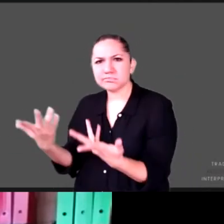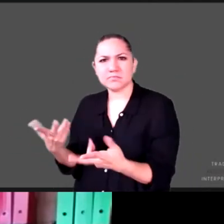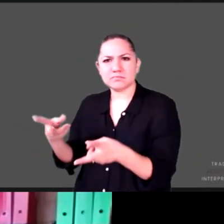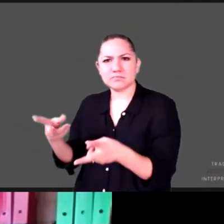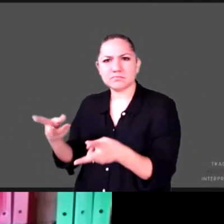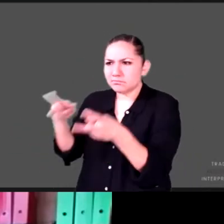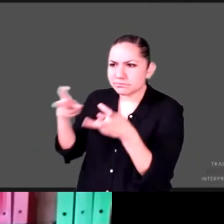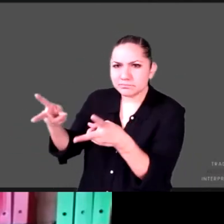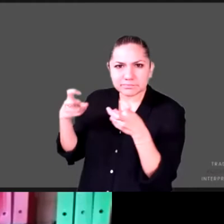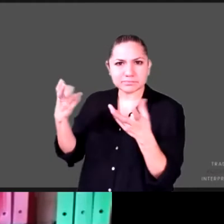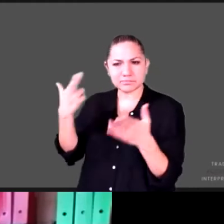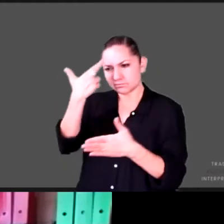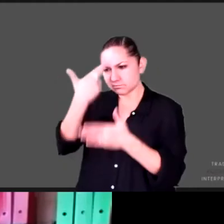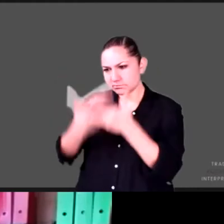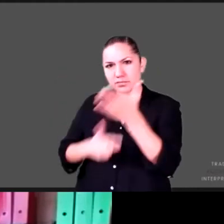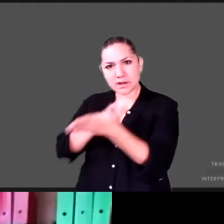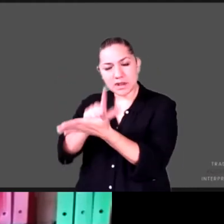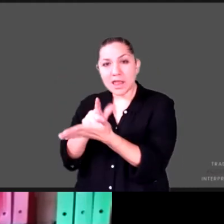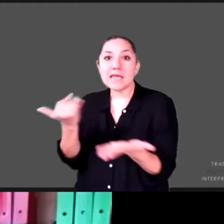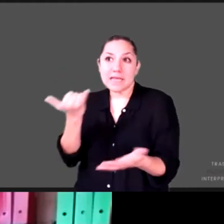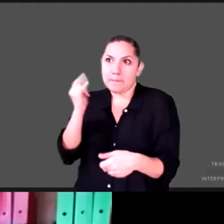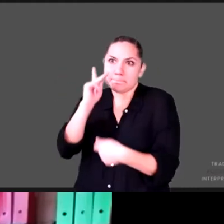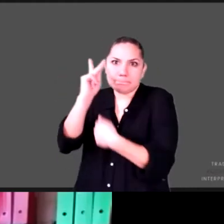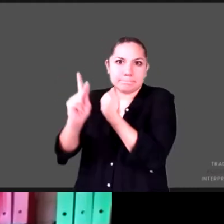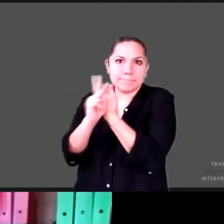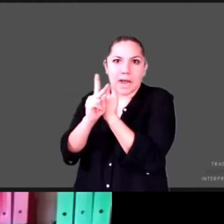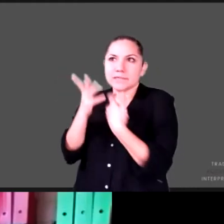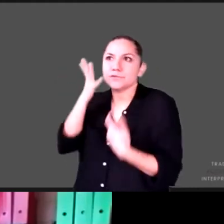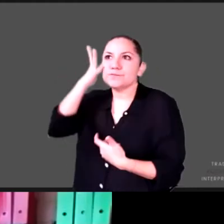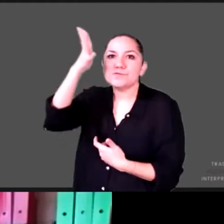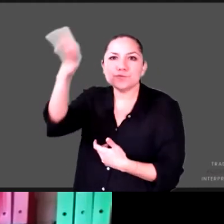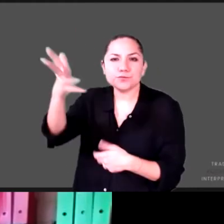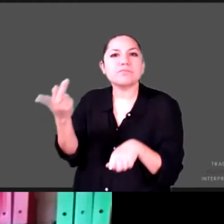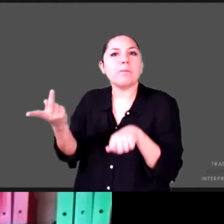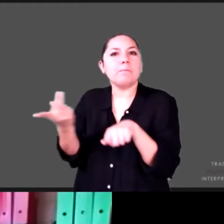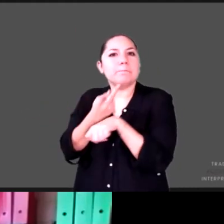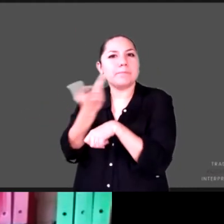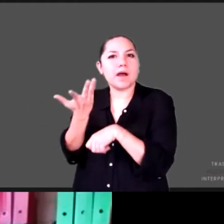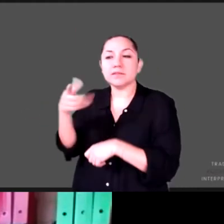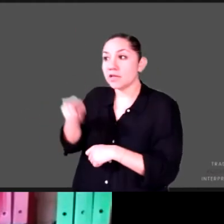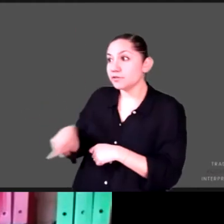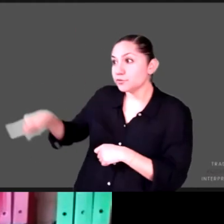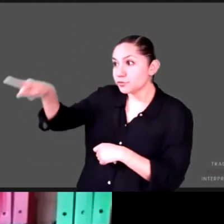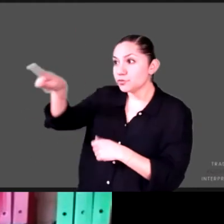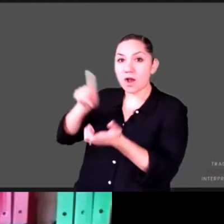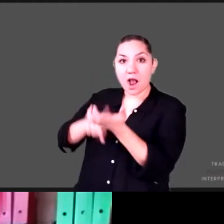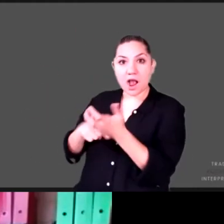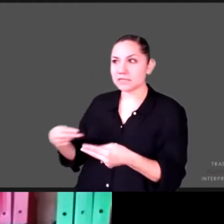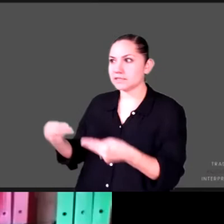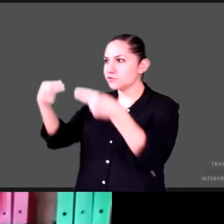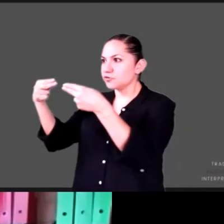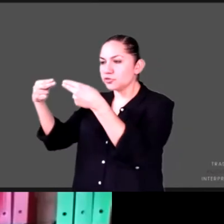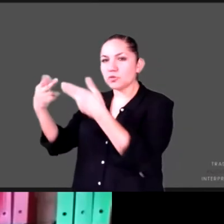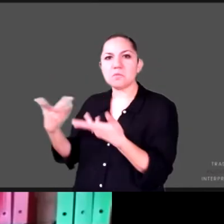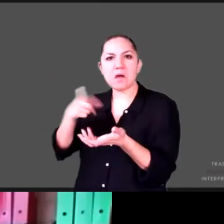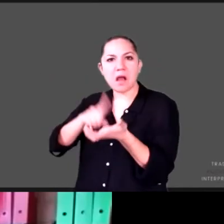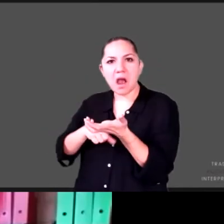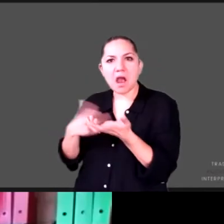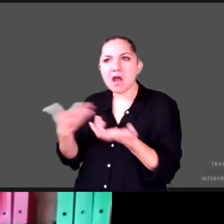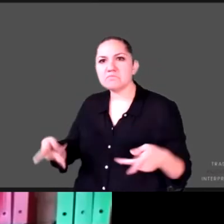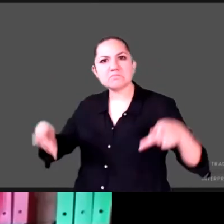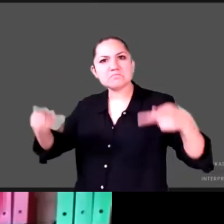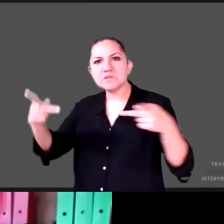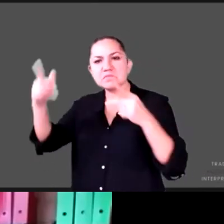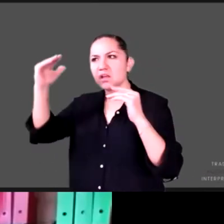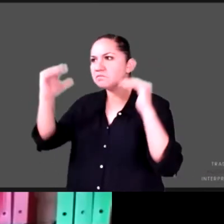puede tener el país y su consecuente pérdida de competitividad en productos en donde no se ha eliminado el trabajo